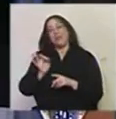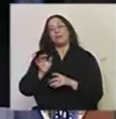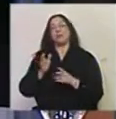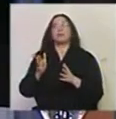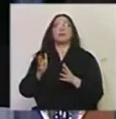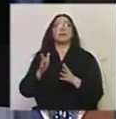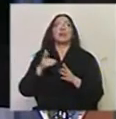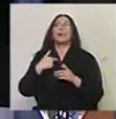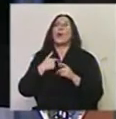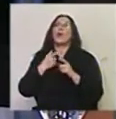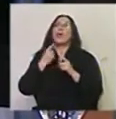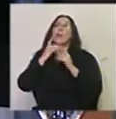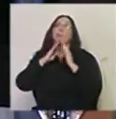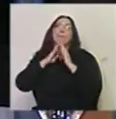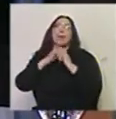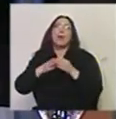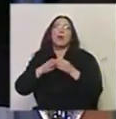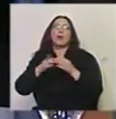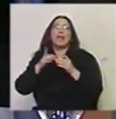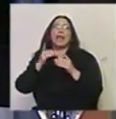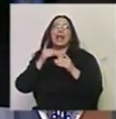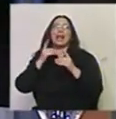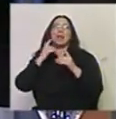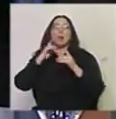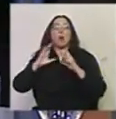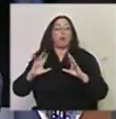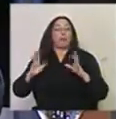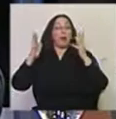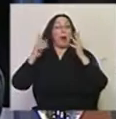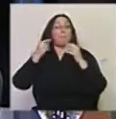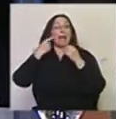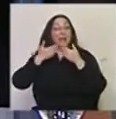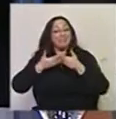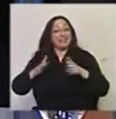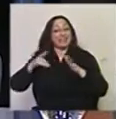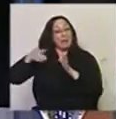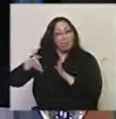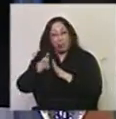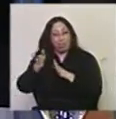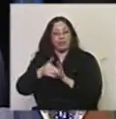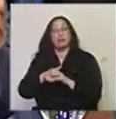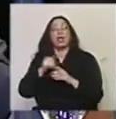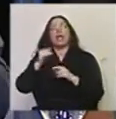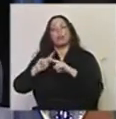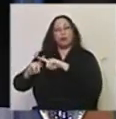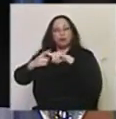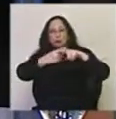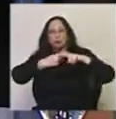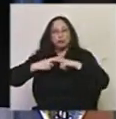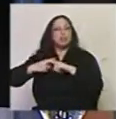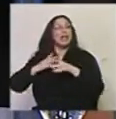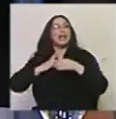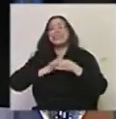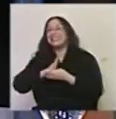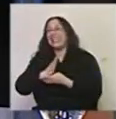voy a intentar hacerte una pregunta revulsiva para que en todo caso arranquemos por ahí. Hay una discusión que está siempre